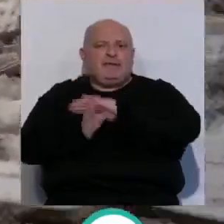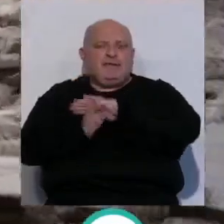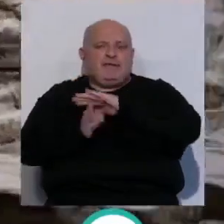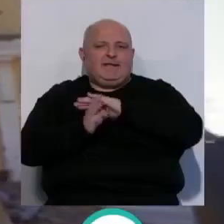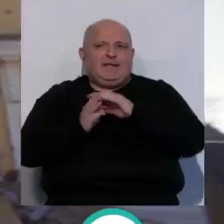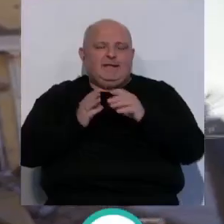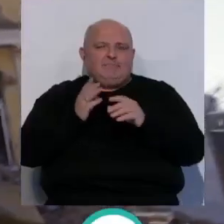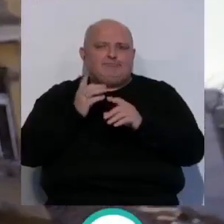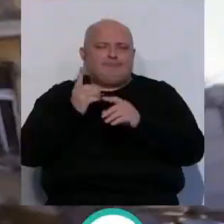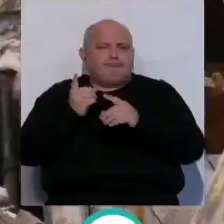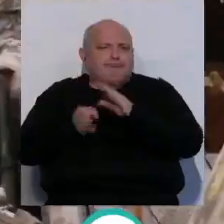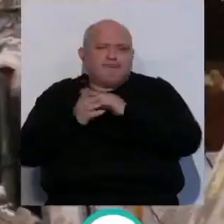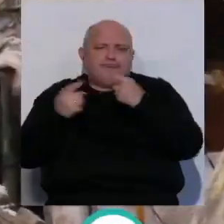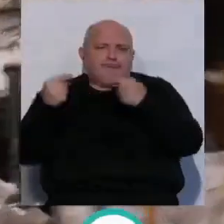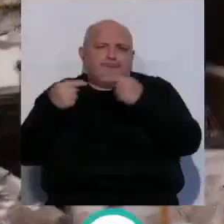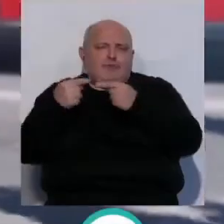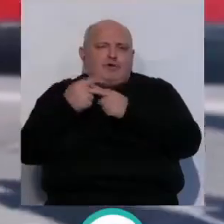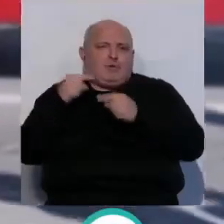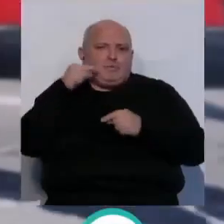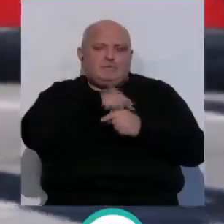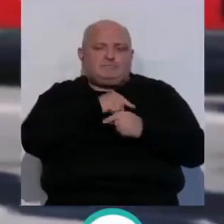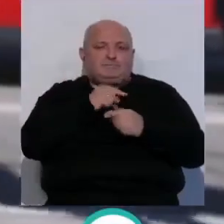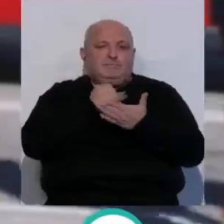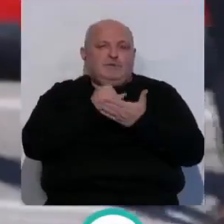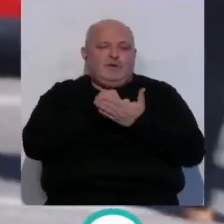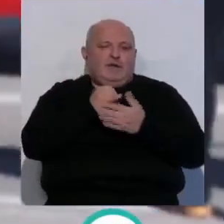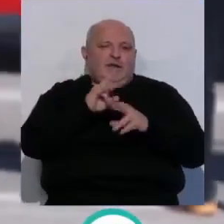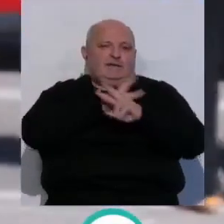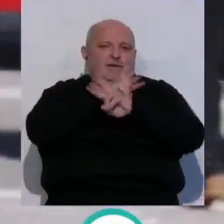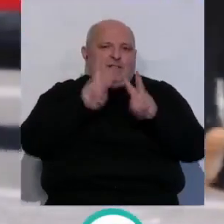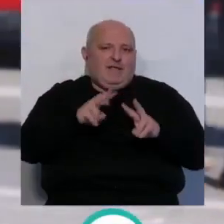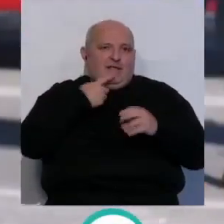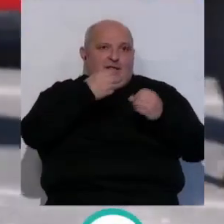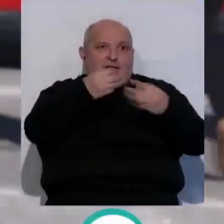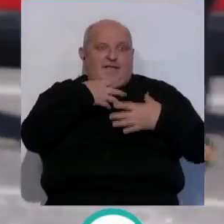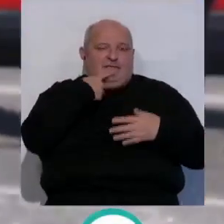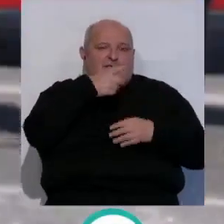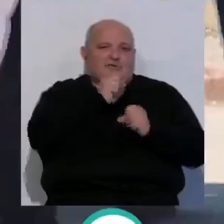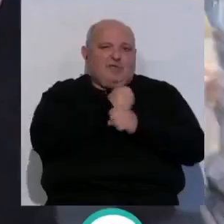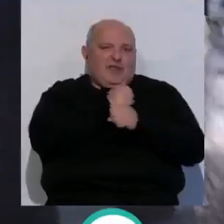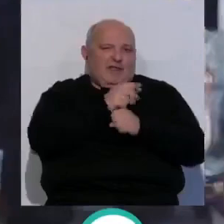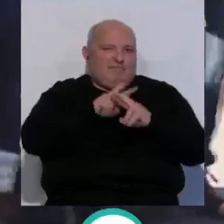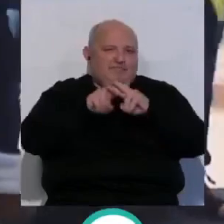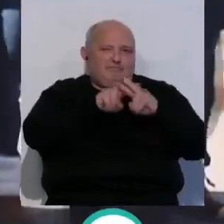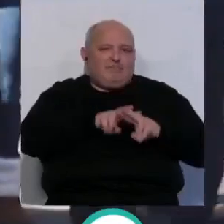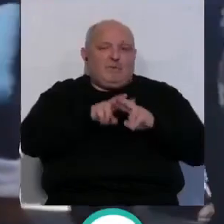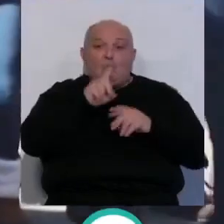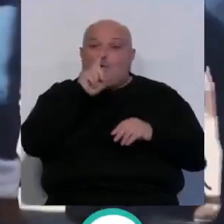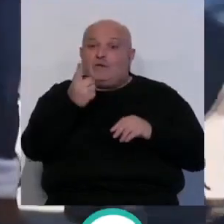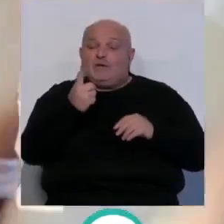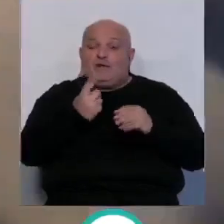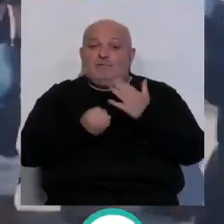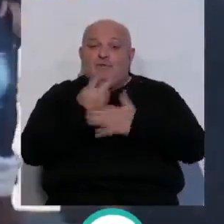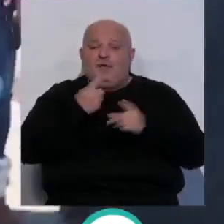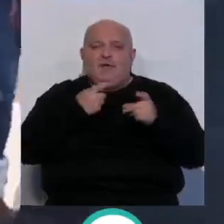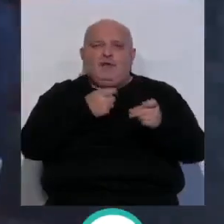la resistencia contra las tropas rusas, según datos del Instituto Internacional de Sociología de Kiev. Un año después del estallido,